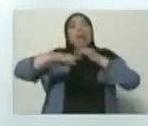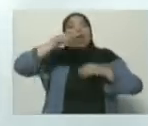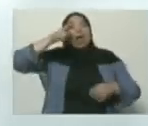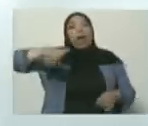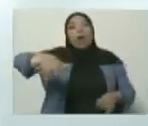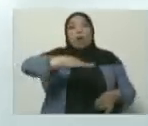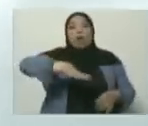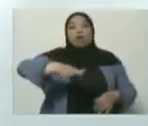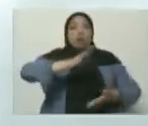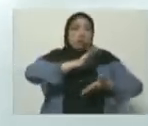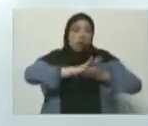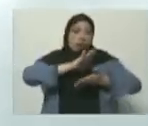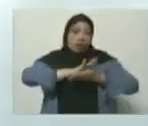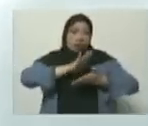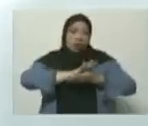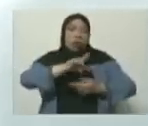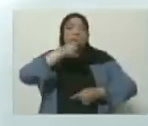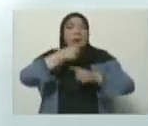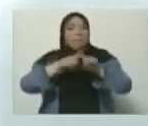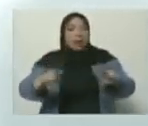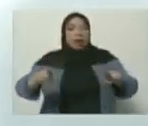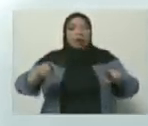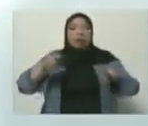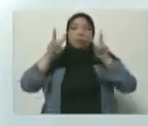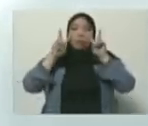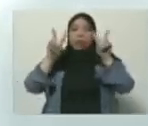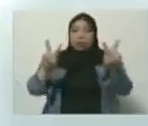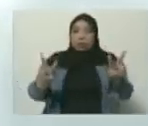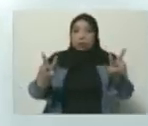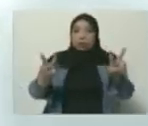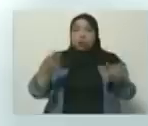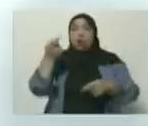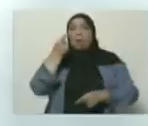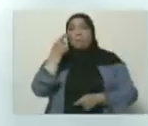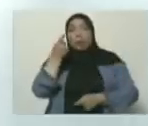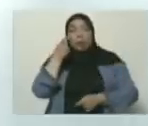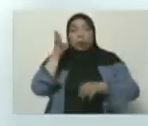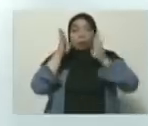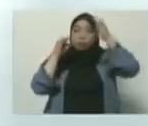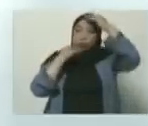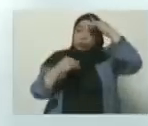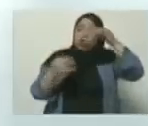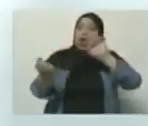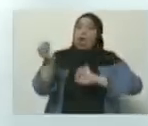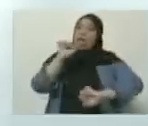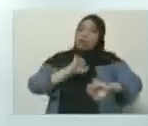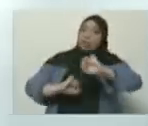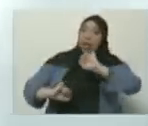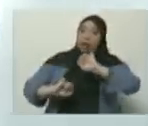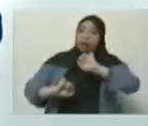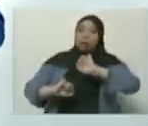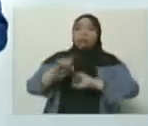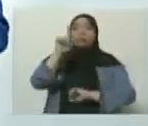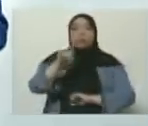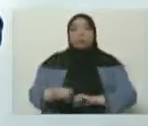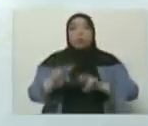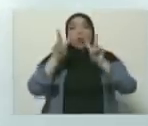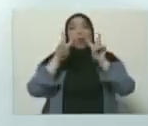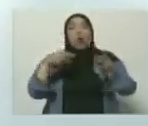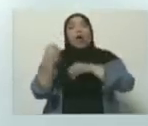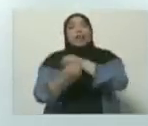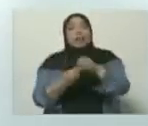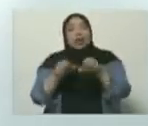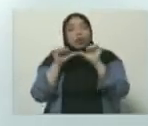De tranquilidad, pero de alerta al mismo tiempo. Debemos estar alerta, debemos tener prevención y por eso hemos venido haciendo